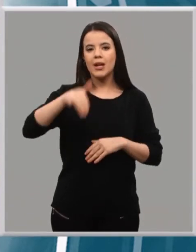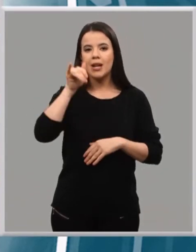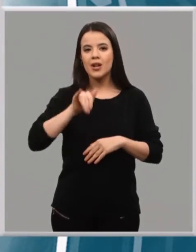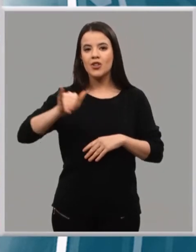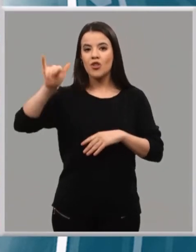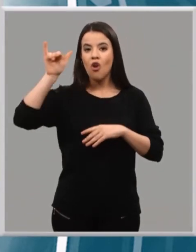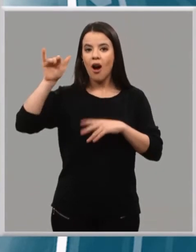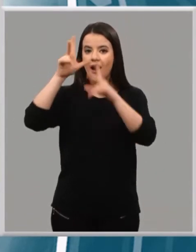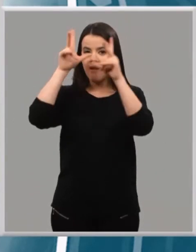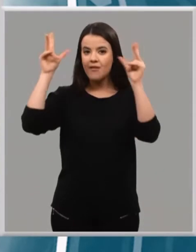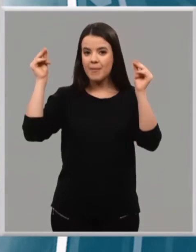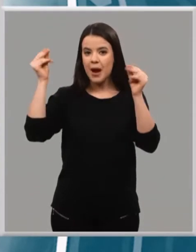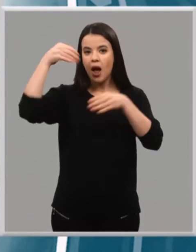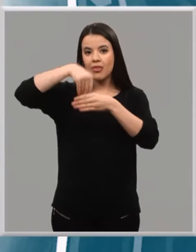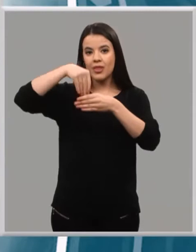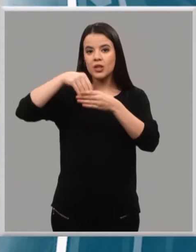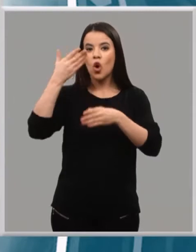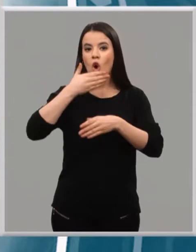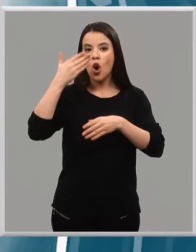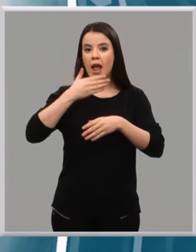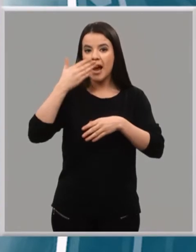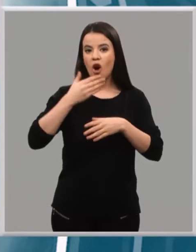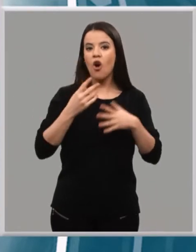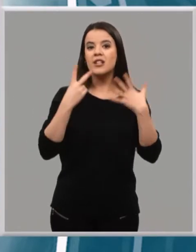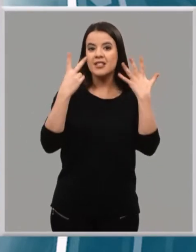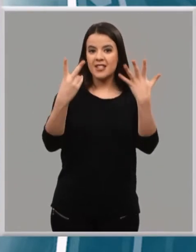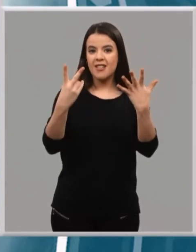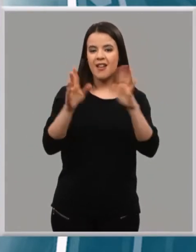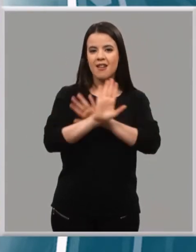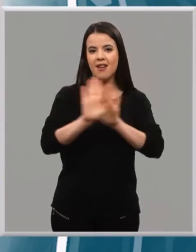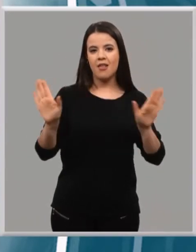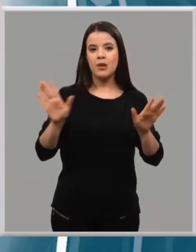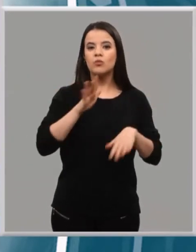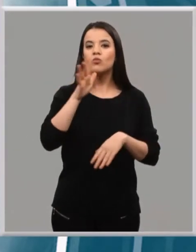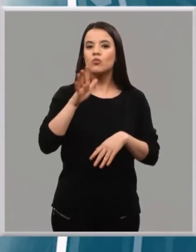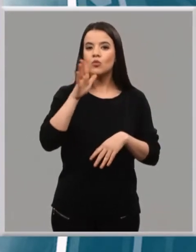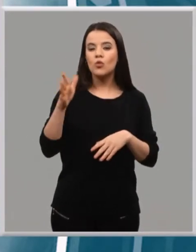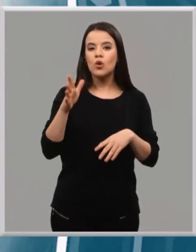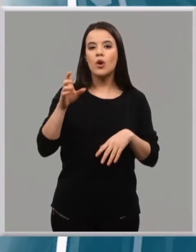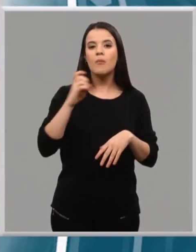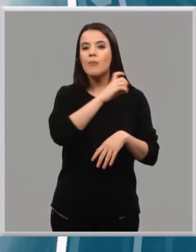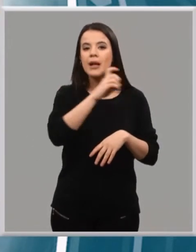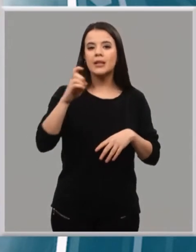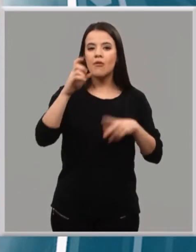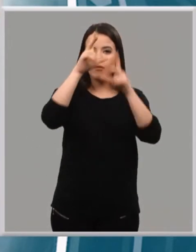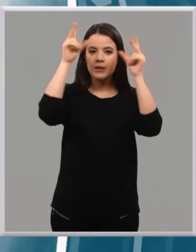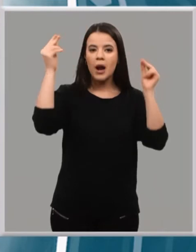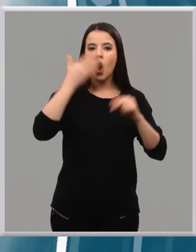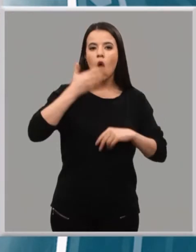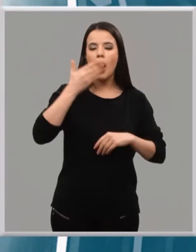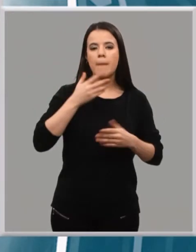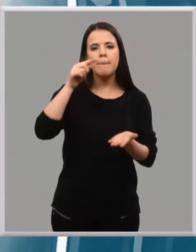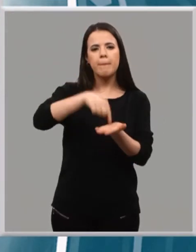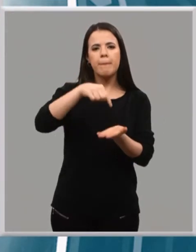solo existe en siete de los 205 que hay. Por eso, la Plataforma Estatal de Enfermera Escolar demanda que se